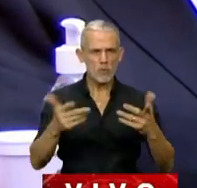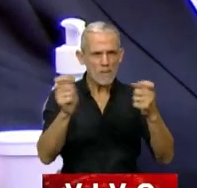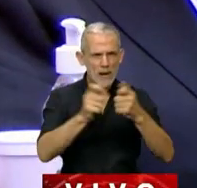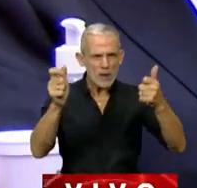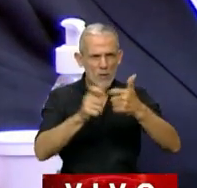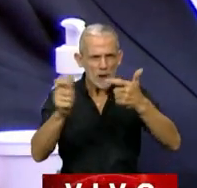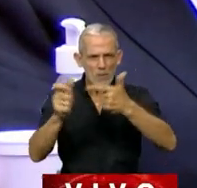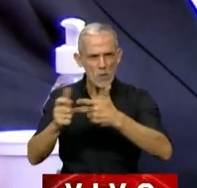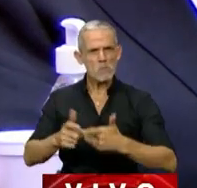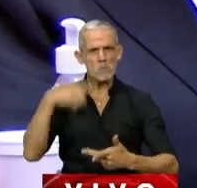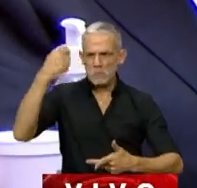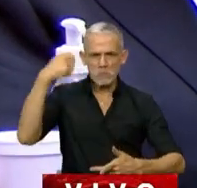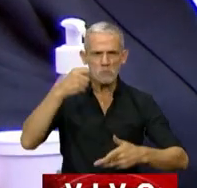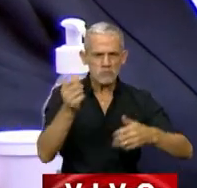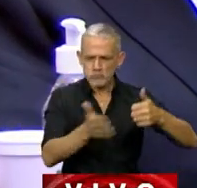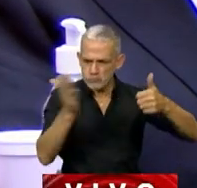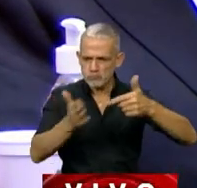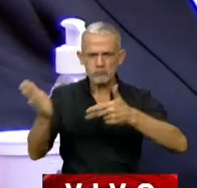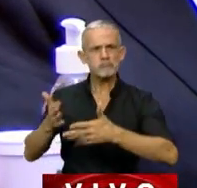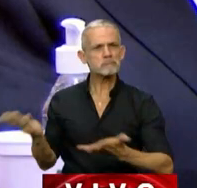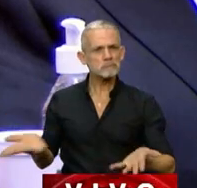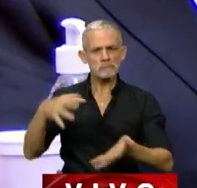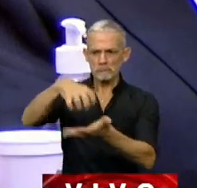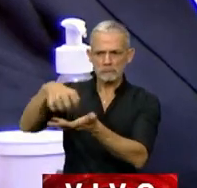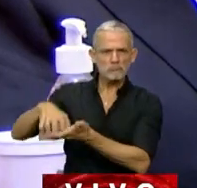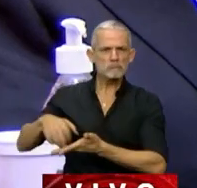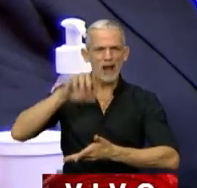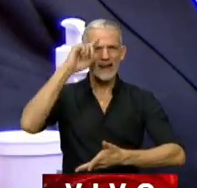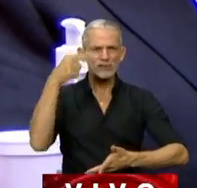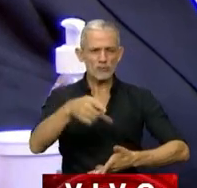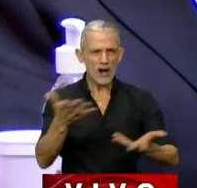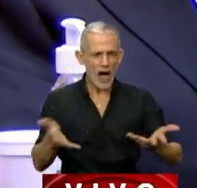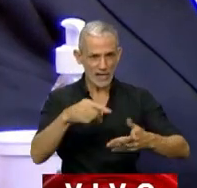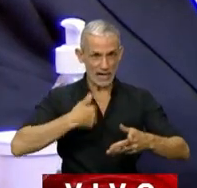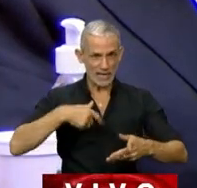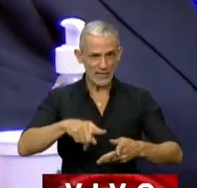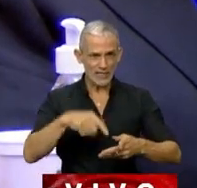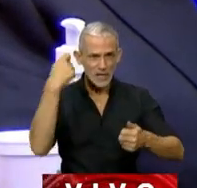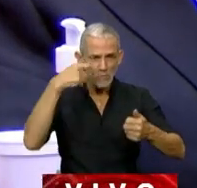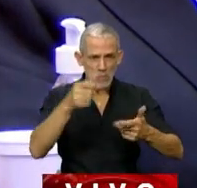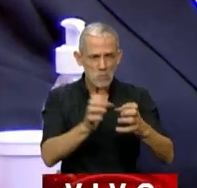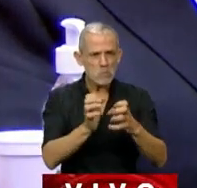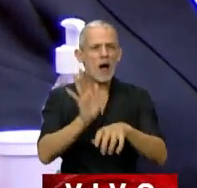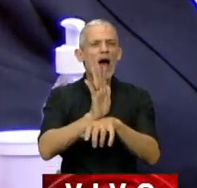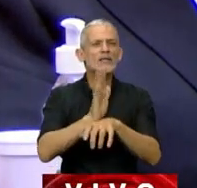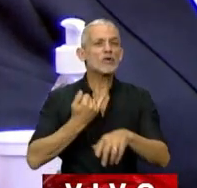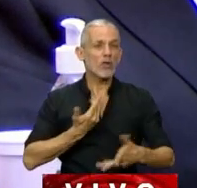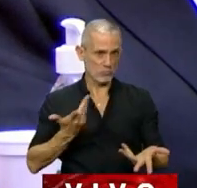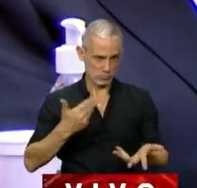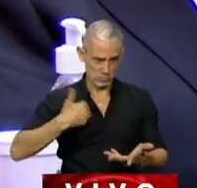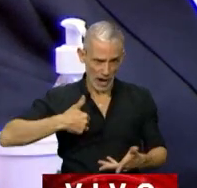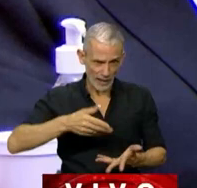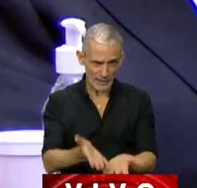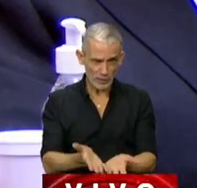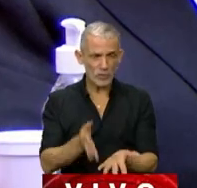películas que se llevaron a cabo y con productoras que son nacionales y que tienen artistas nacionales. Por